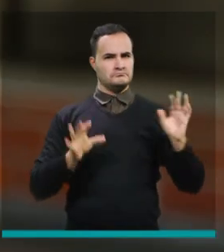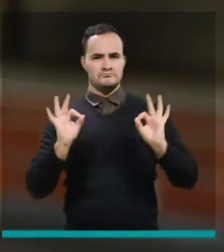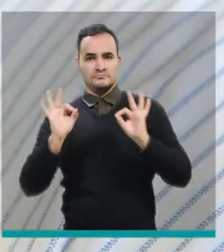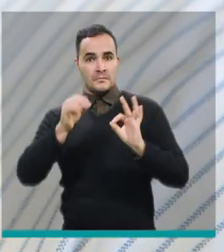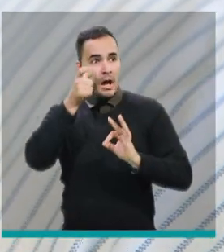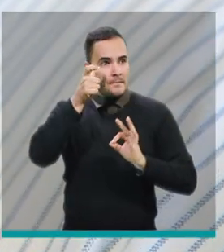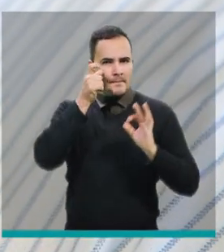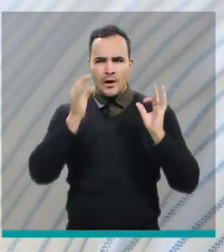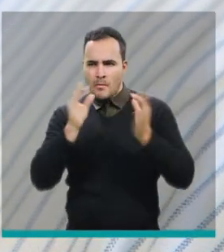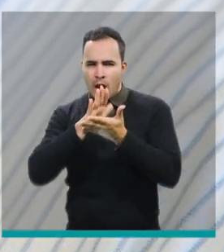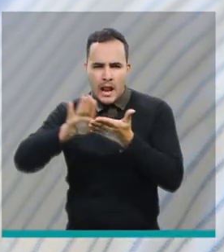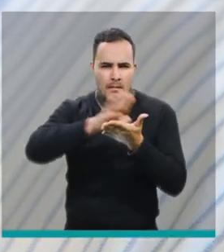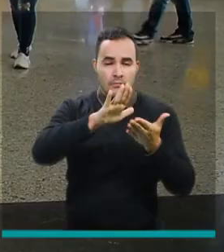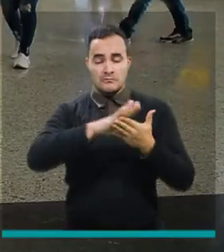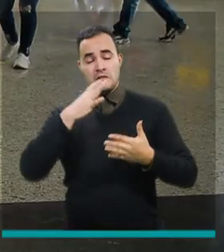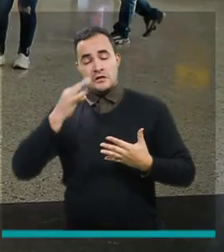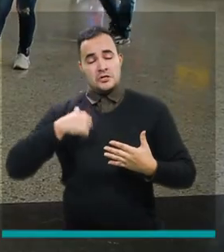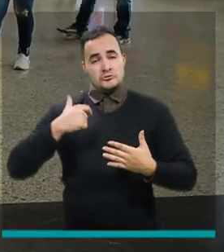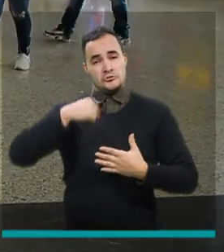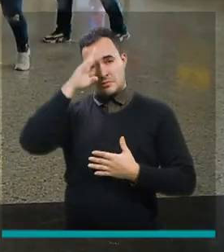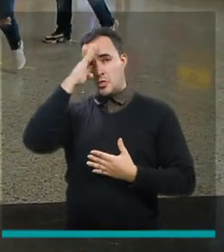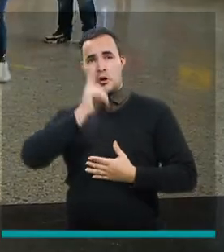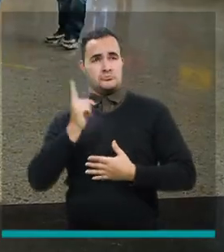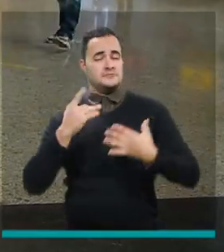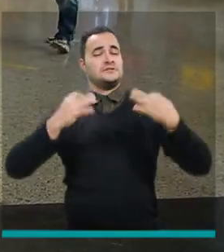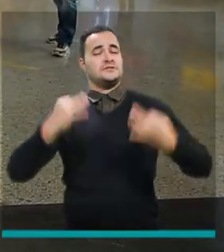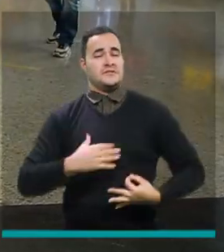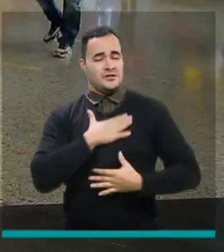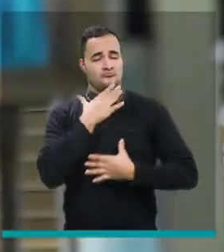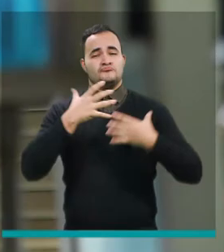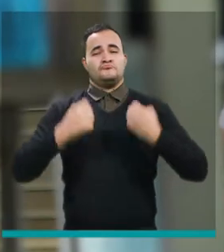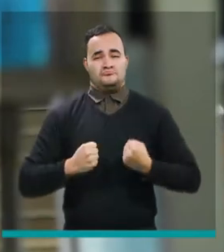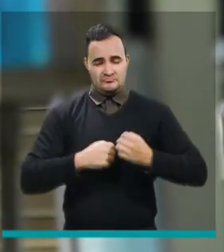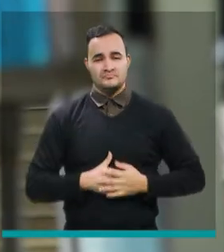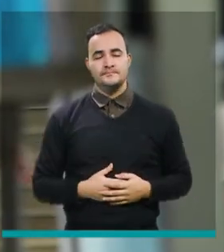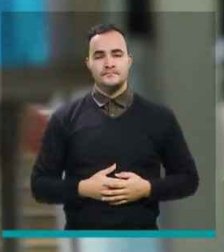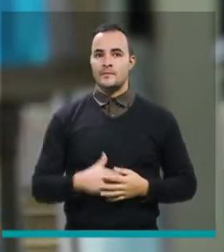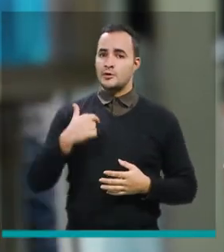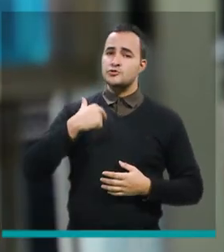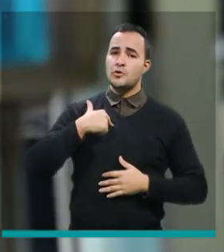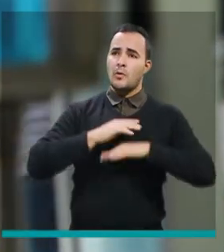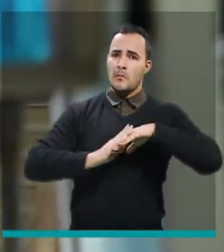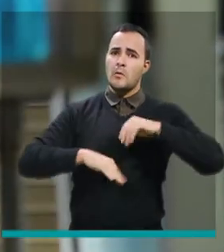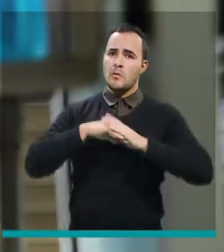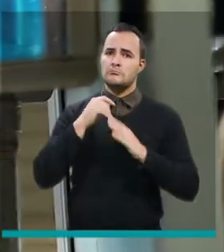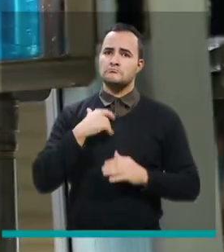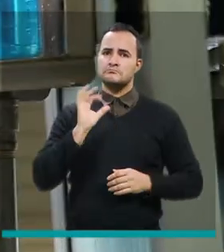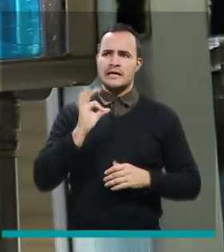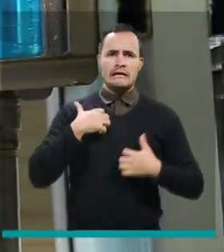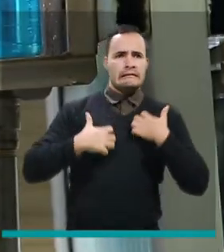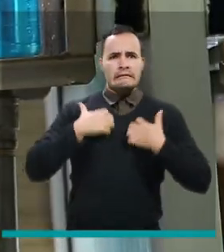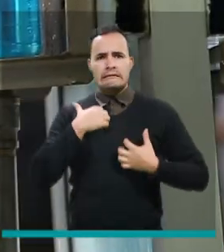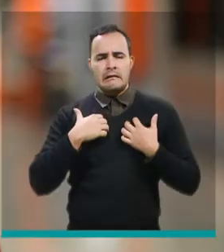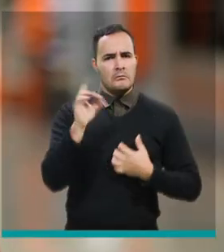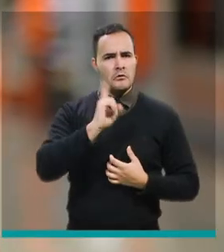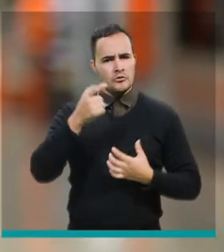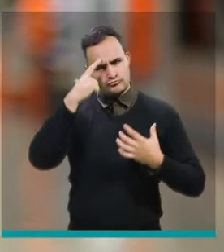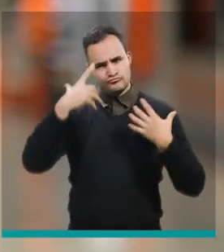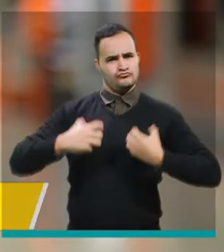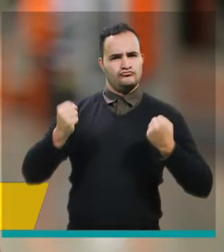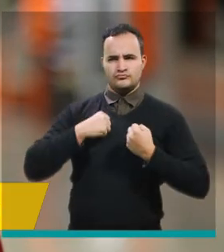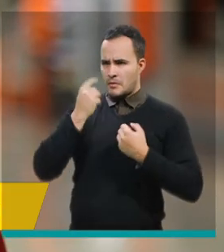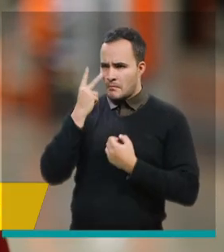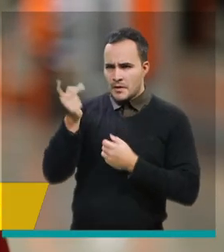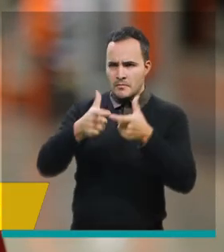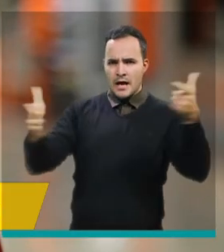desinfección yo me siento muy segura de viajar gracias a dios la verdad me sentí cómodo me sentí seguro yo veo a las